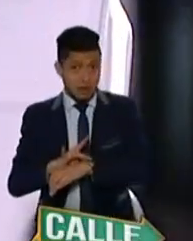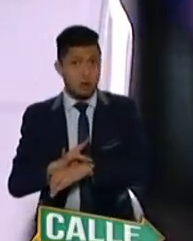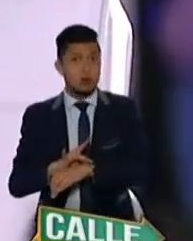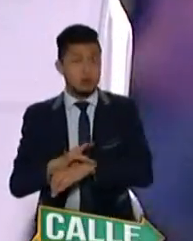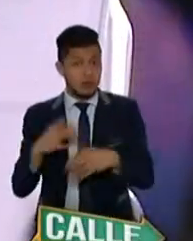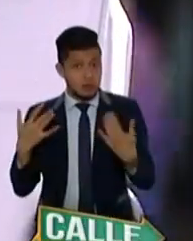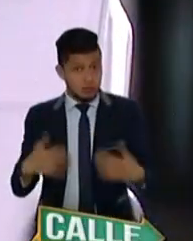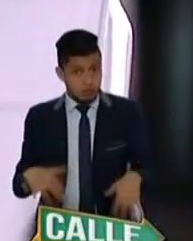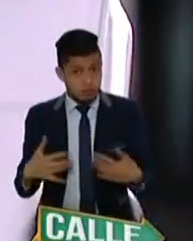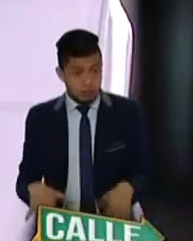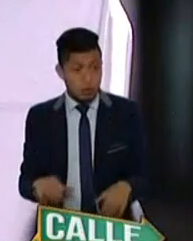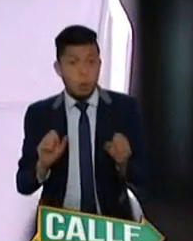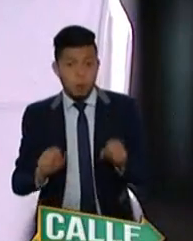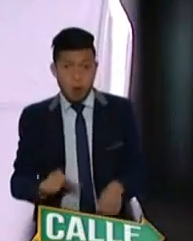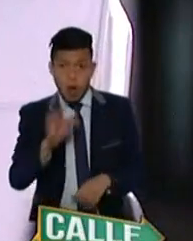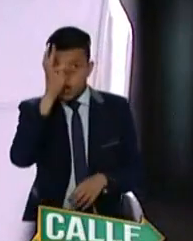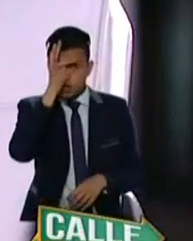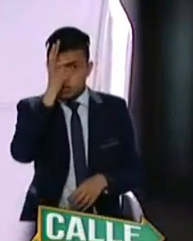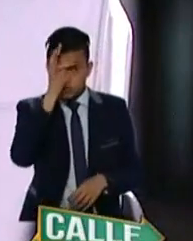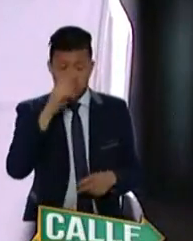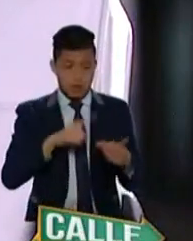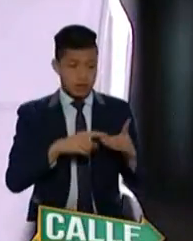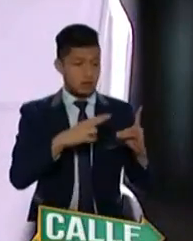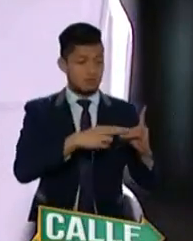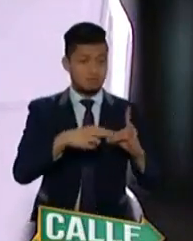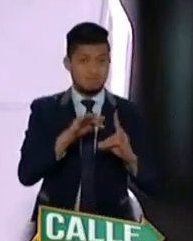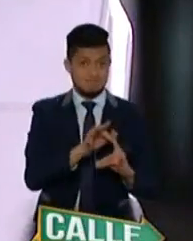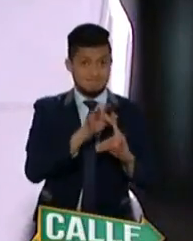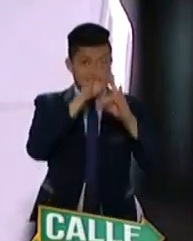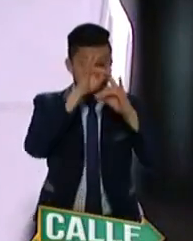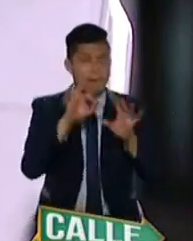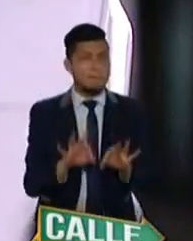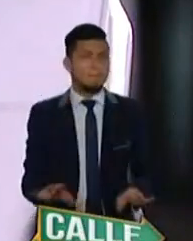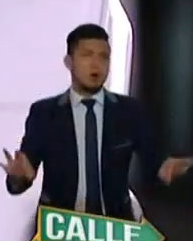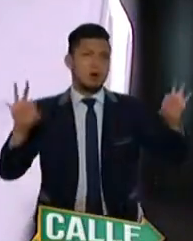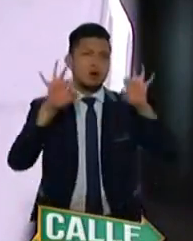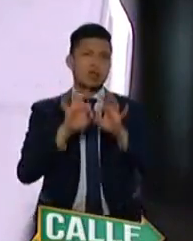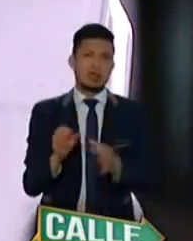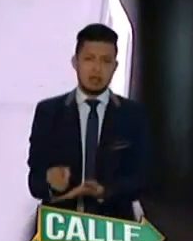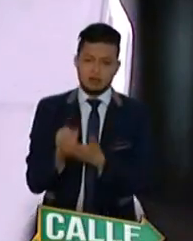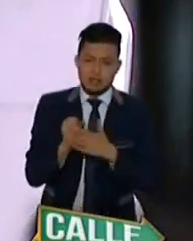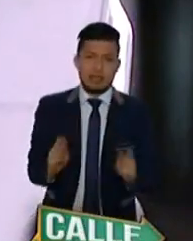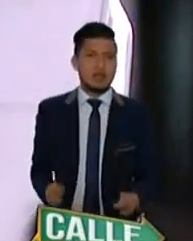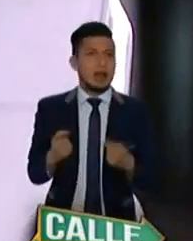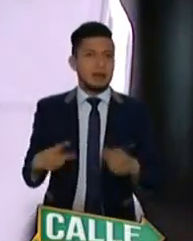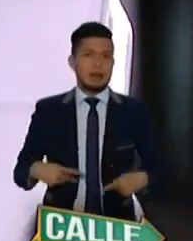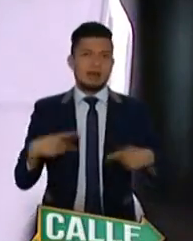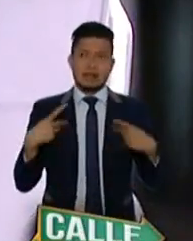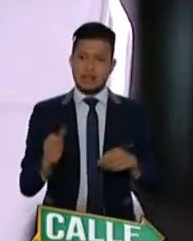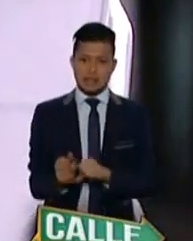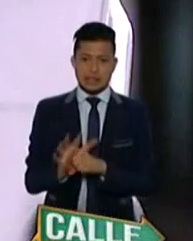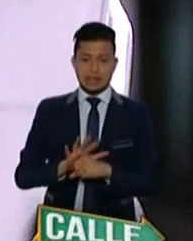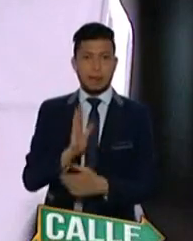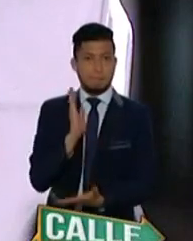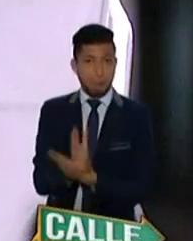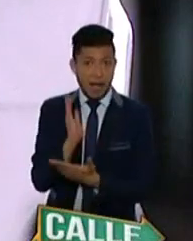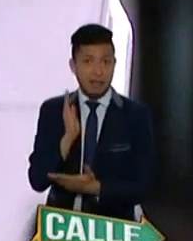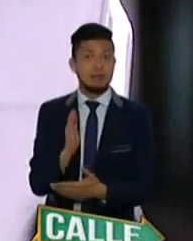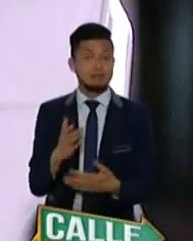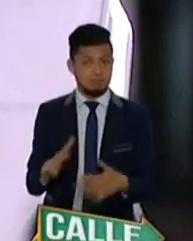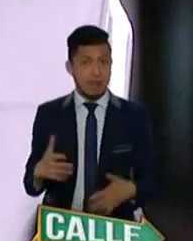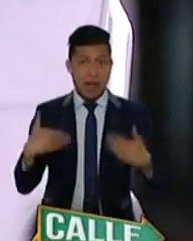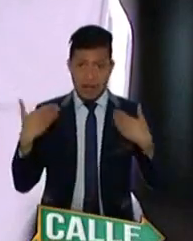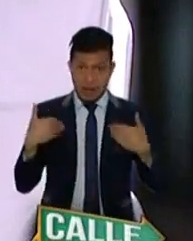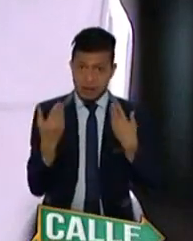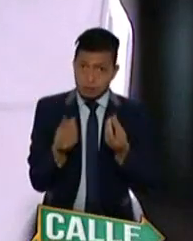pudieron hacer una expansión hospitalaria y de UCI muy importante que nos ha ayudado a salvar muchas vidas en esta pandemia. Y nos alegra mucho saber que mil